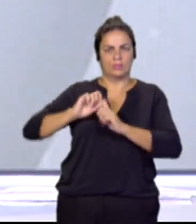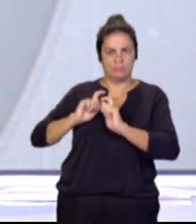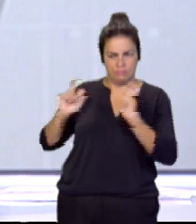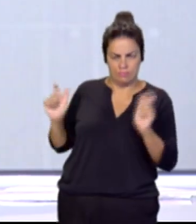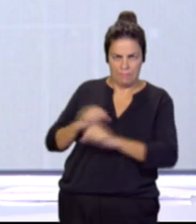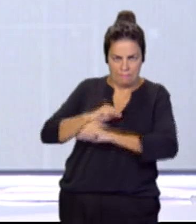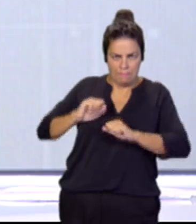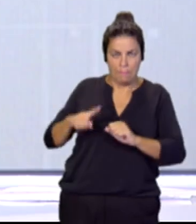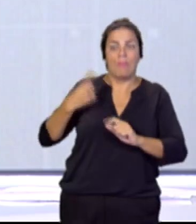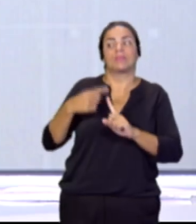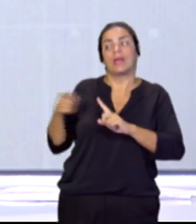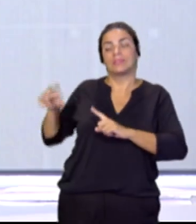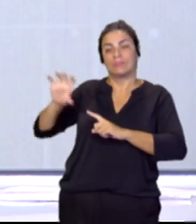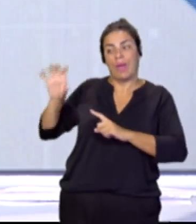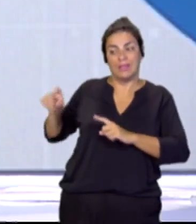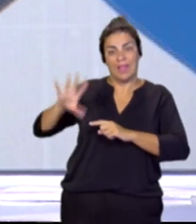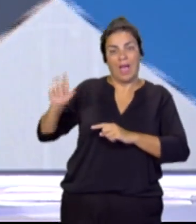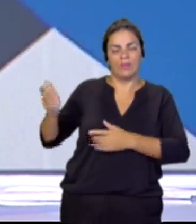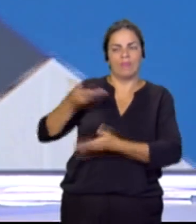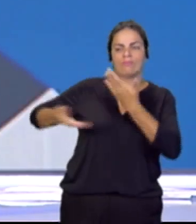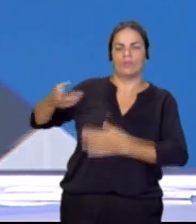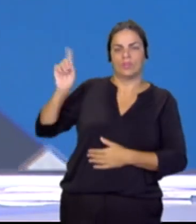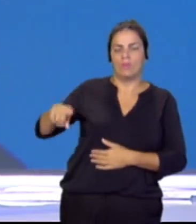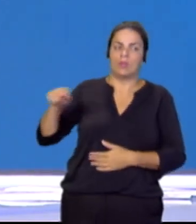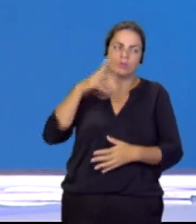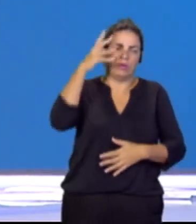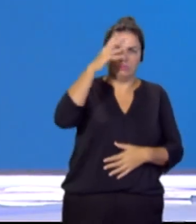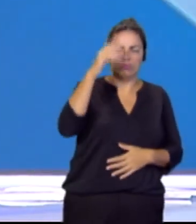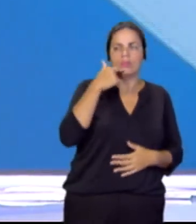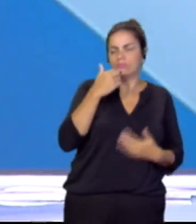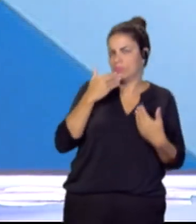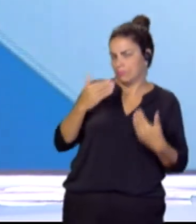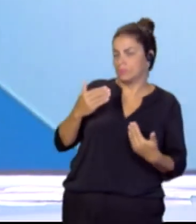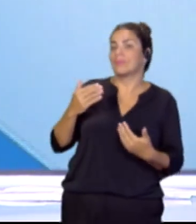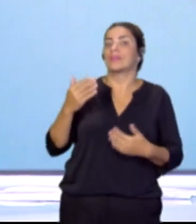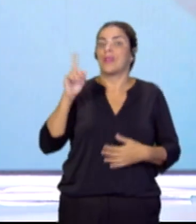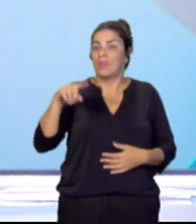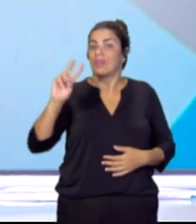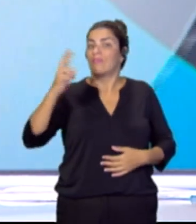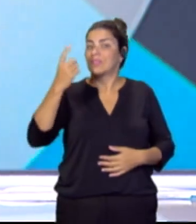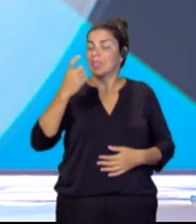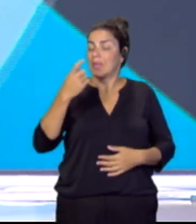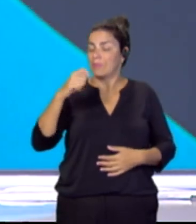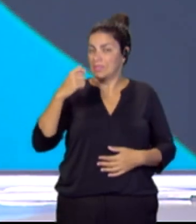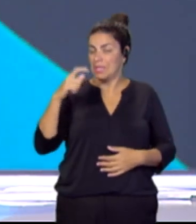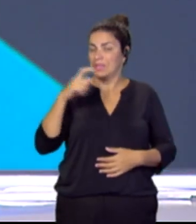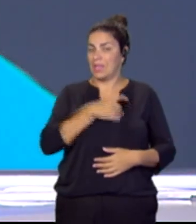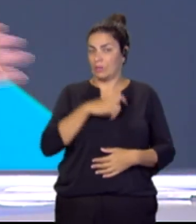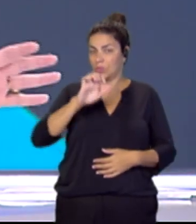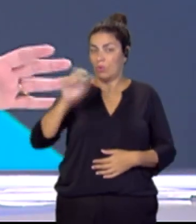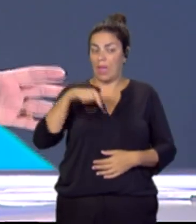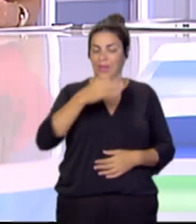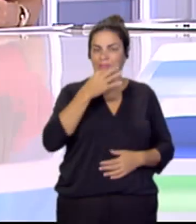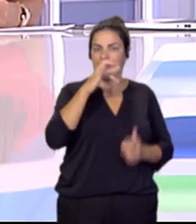algo que el presidente de Canarias ha agradecido. Por cierto, que el vicepresidente de la Comisión Europea esta tarde va a estar en la Isla del Hierro,